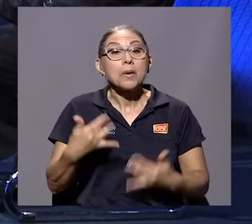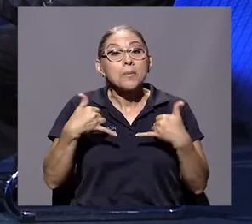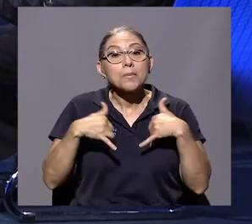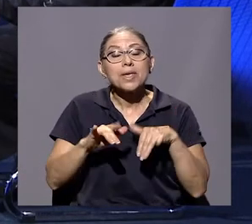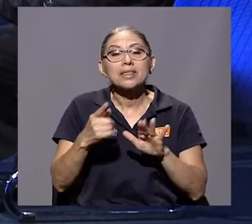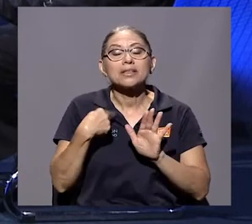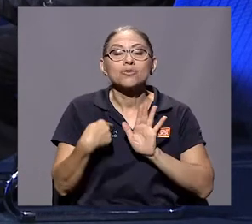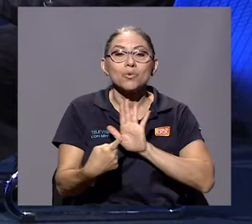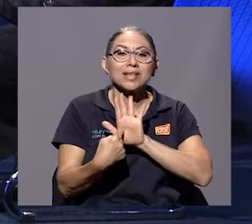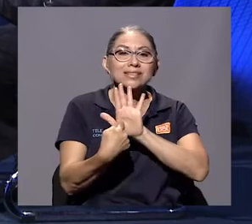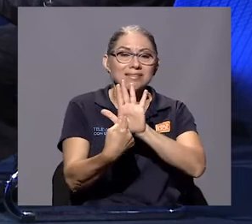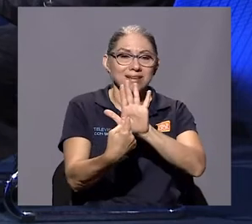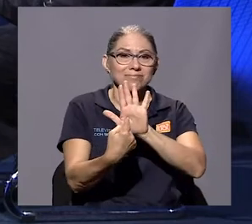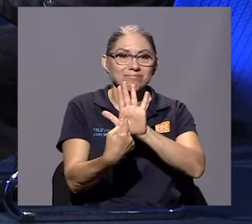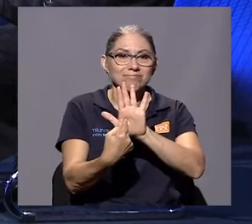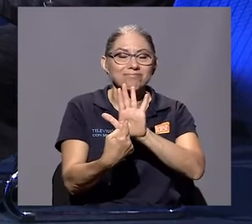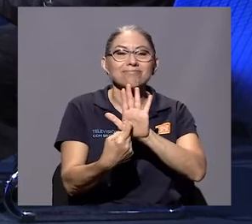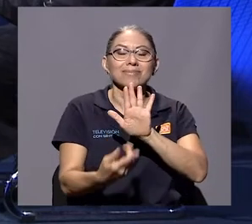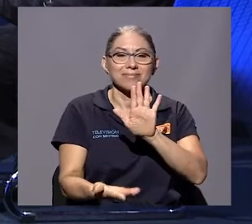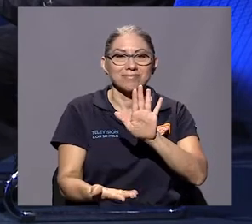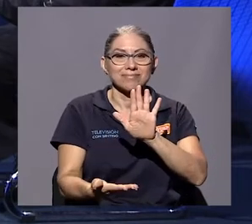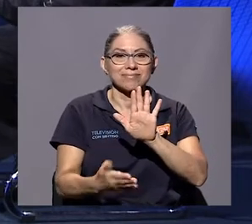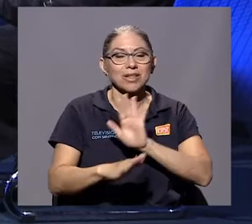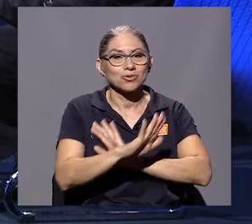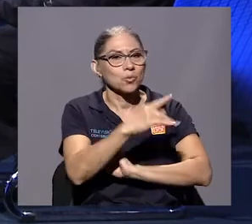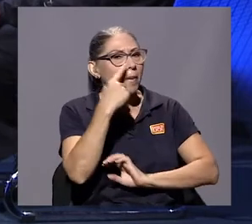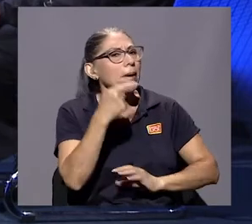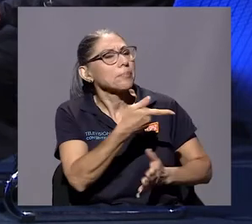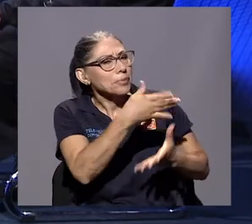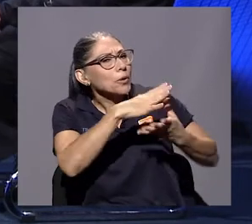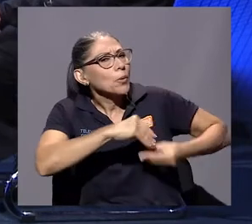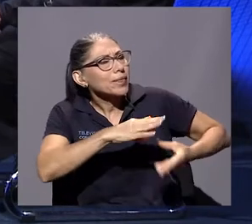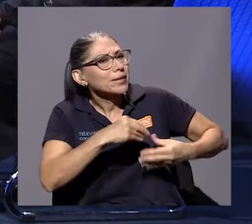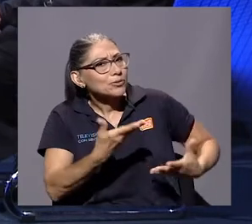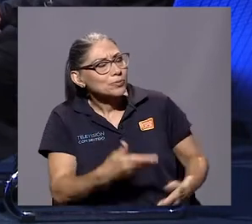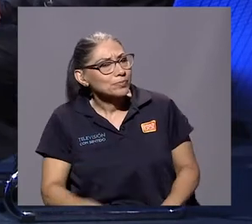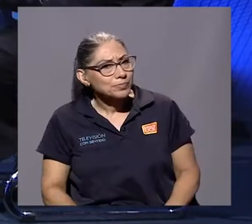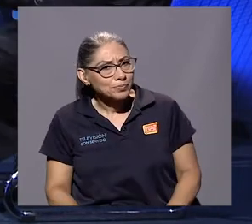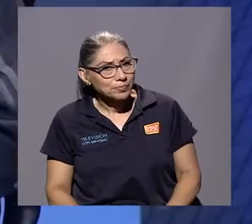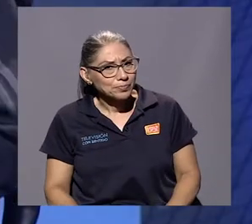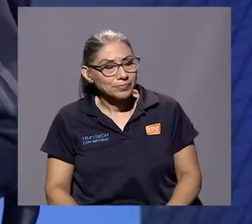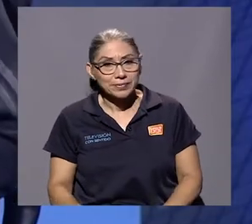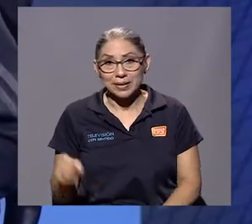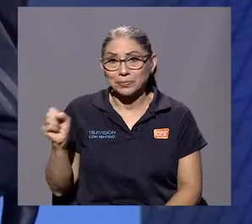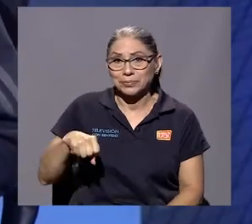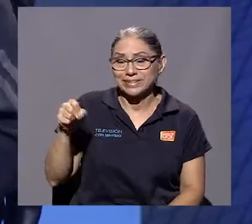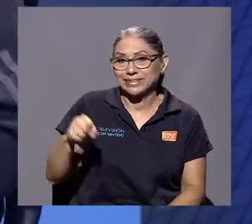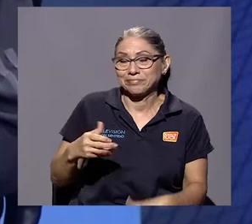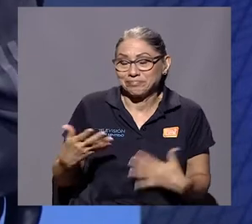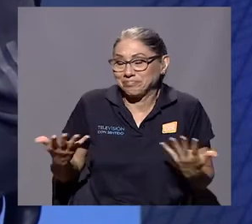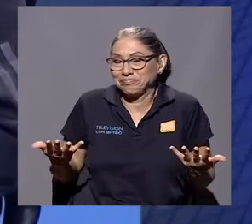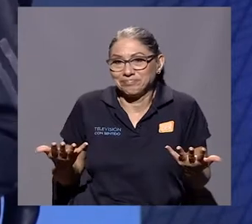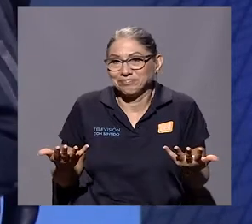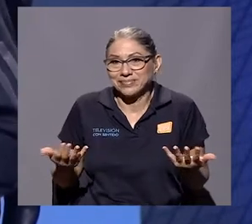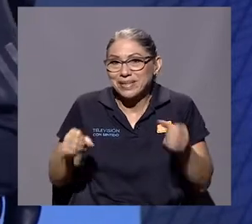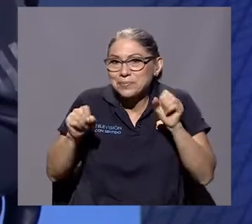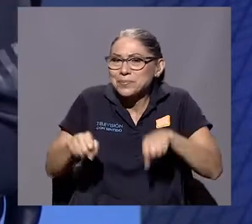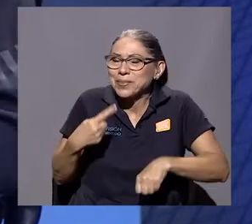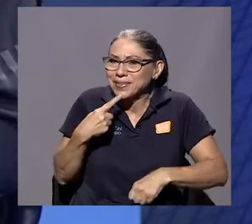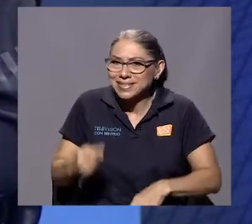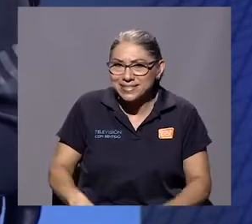de las imágenes que tiene ahí de su papá para la cámara. Cuéntenos. Sí. Bueno, ¿qué te puedo decir?